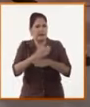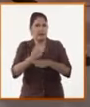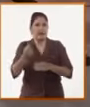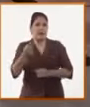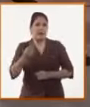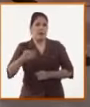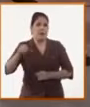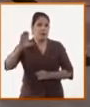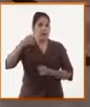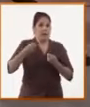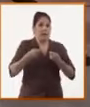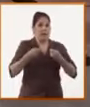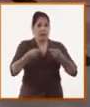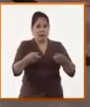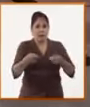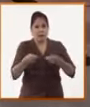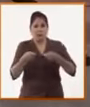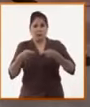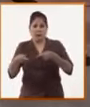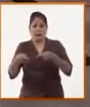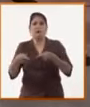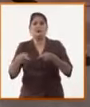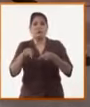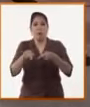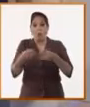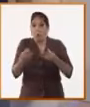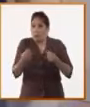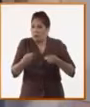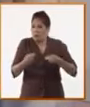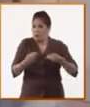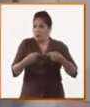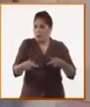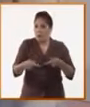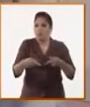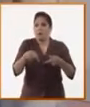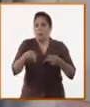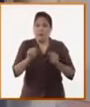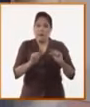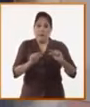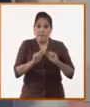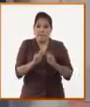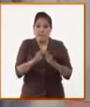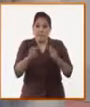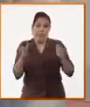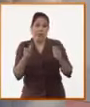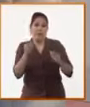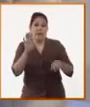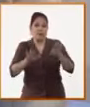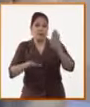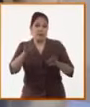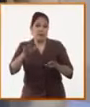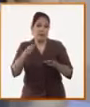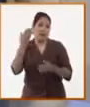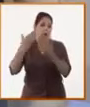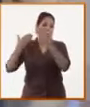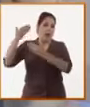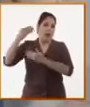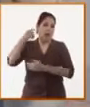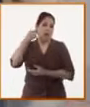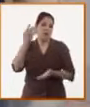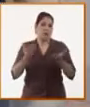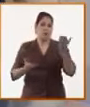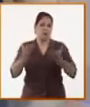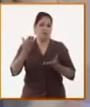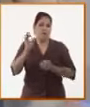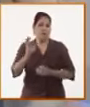presupuesto de gastos de muchos de los sectores que respaldan estos ingresos. Se incrementan estos gastos con relación a periodos anteriores. Estamos